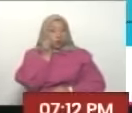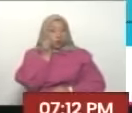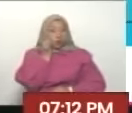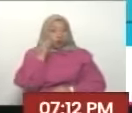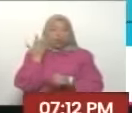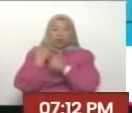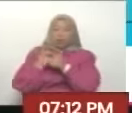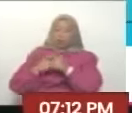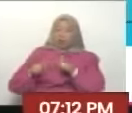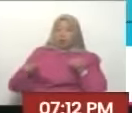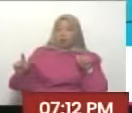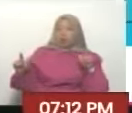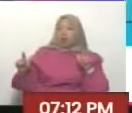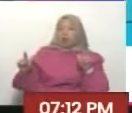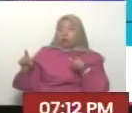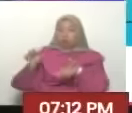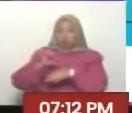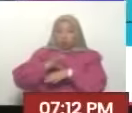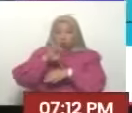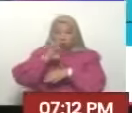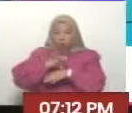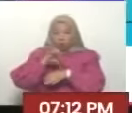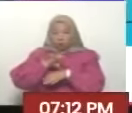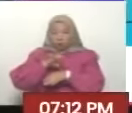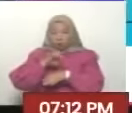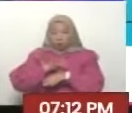libertador Antonio José de Sucre